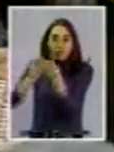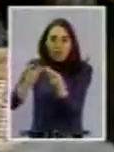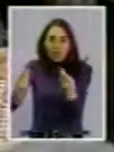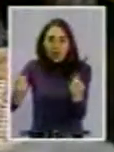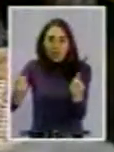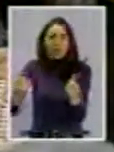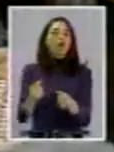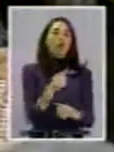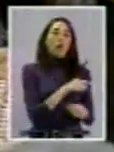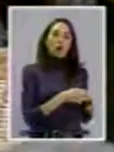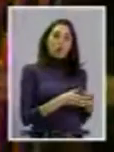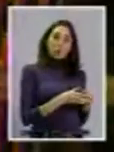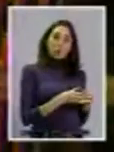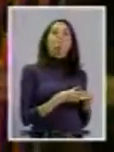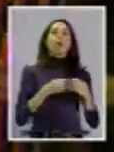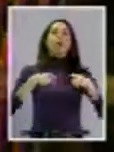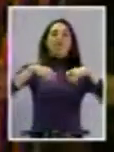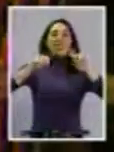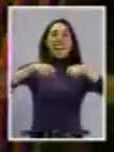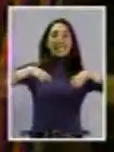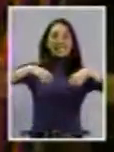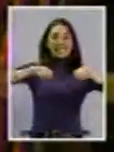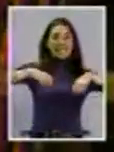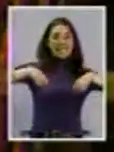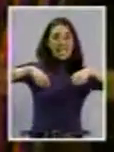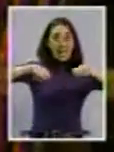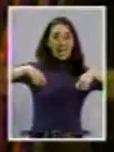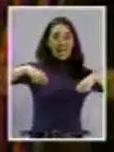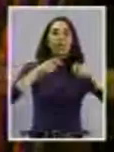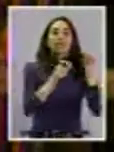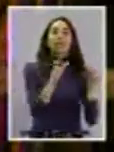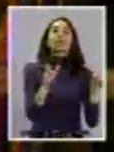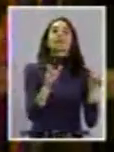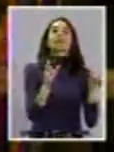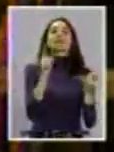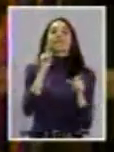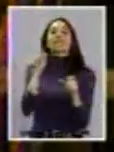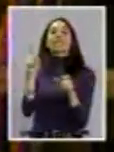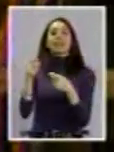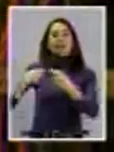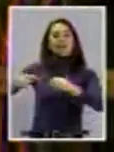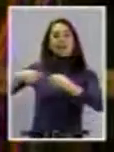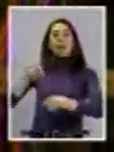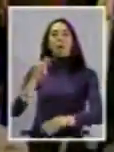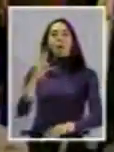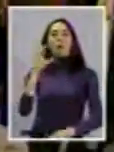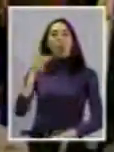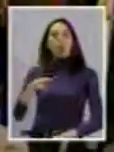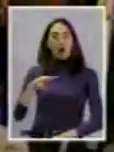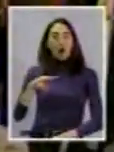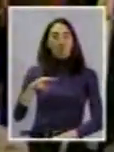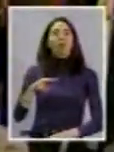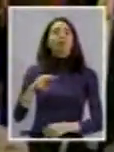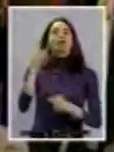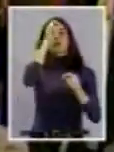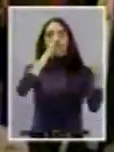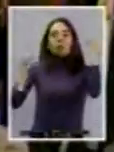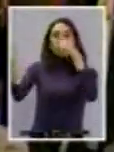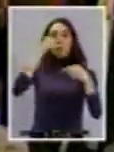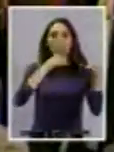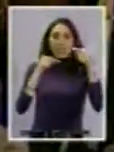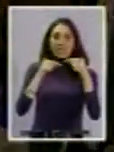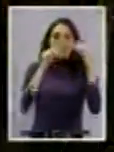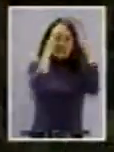Este grupo también se dedica al área textil. Emprendedores que tienen su centro de atención en Pucón, es la que crean y atienden a los turistas